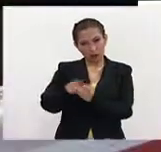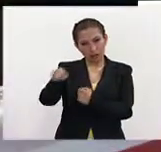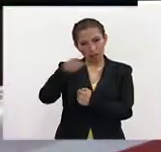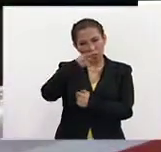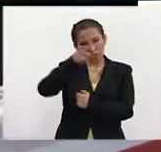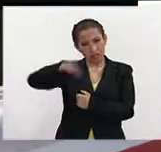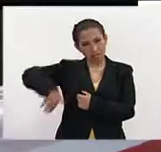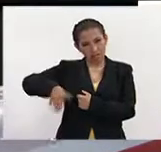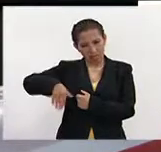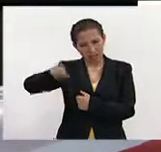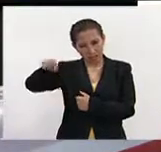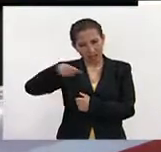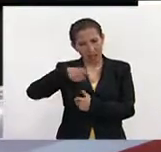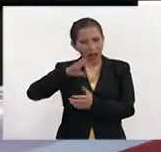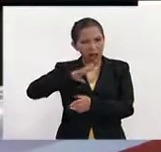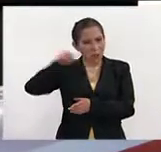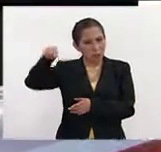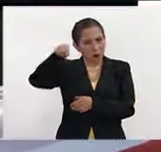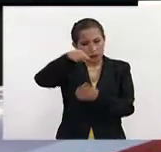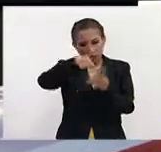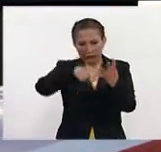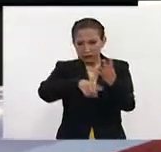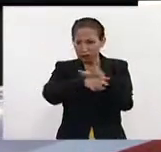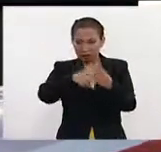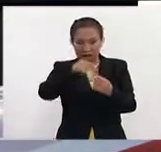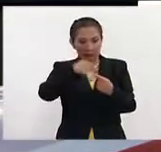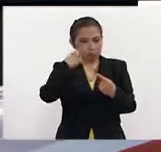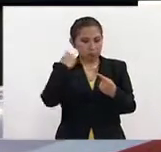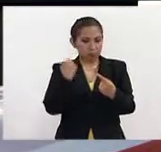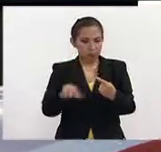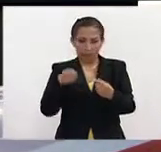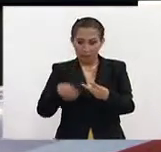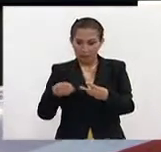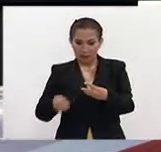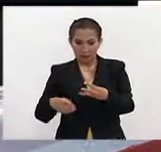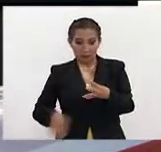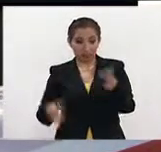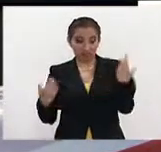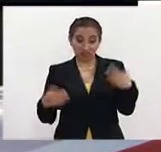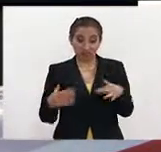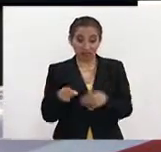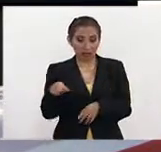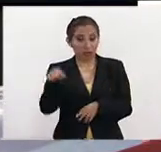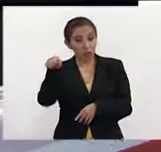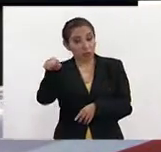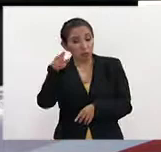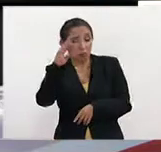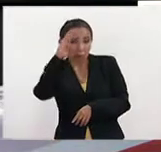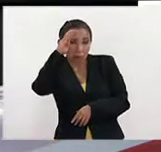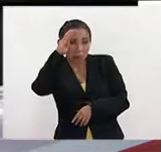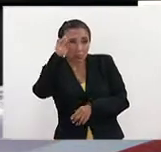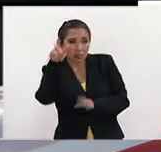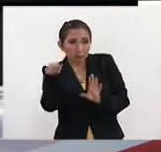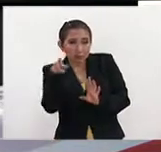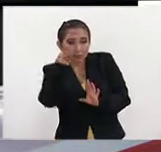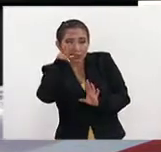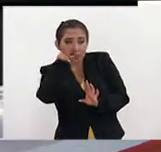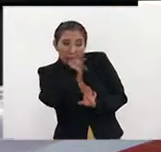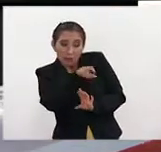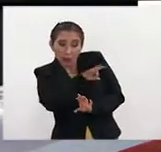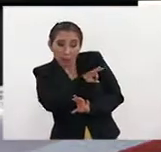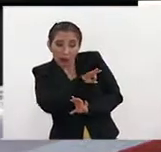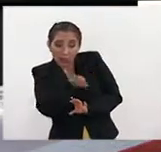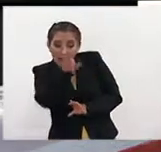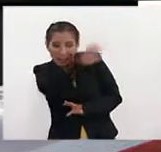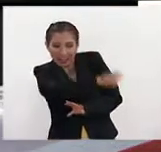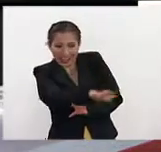poniendo sobre la mesa, que existen muchos matices para creérnoslo, consideras que o se está viendo viable que